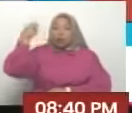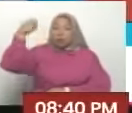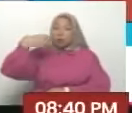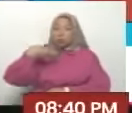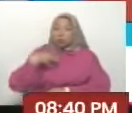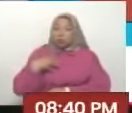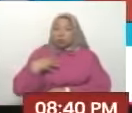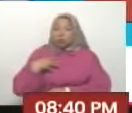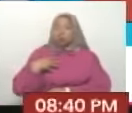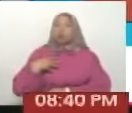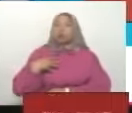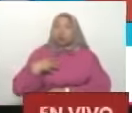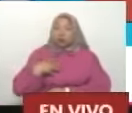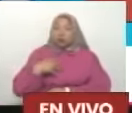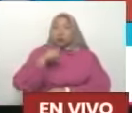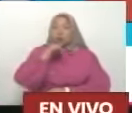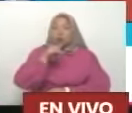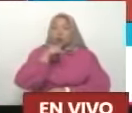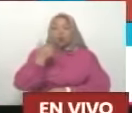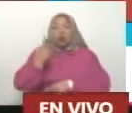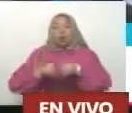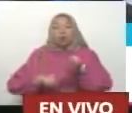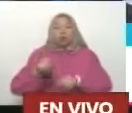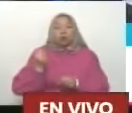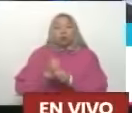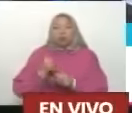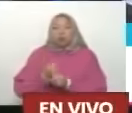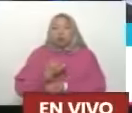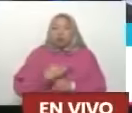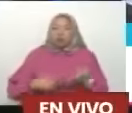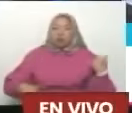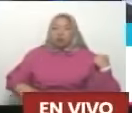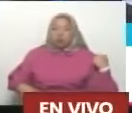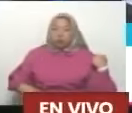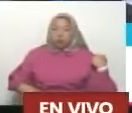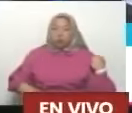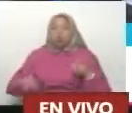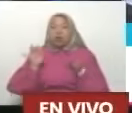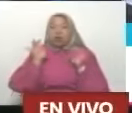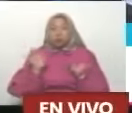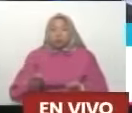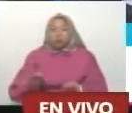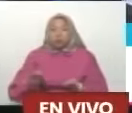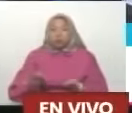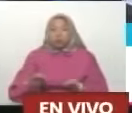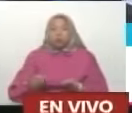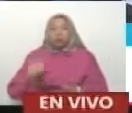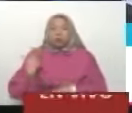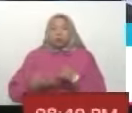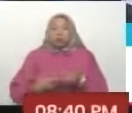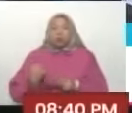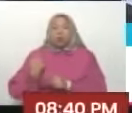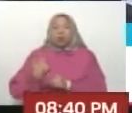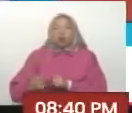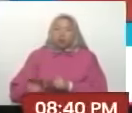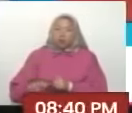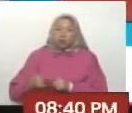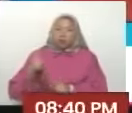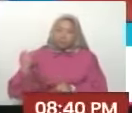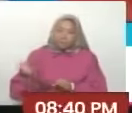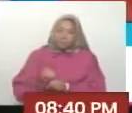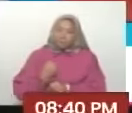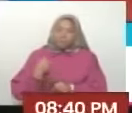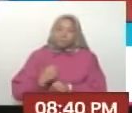Y el nivel de rendición De los recursos Presidente Es extraordinario Porque le ponen Un adicional El nivel de